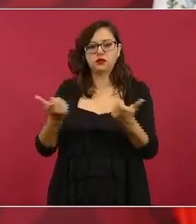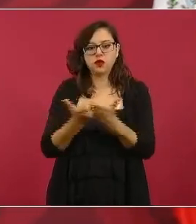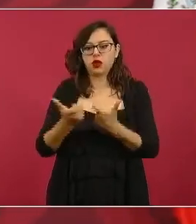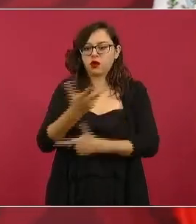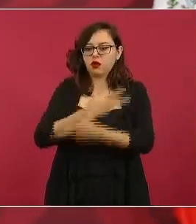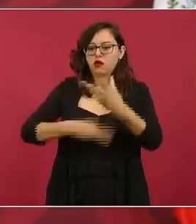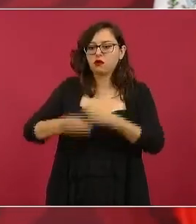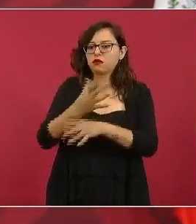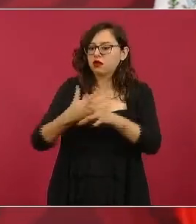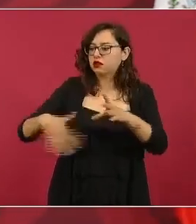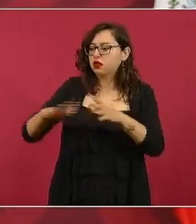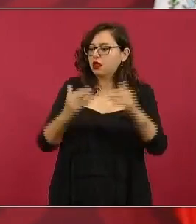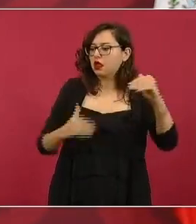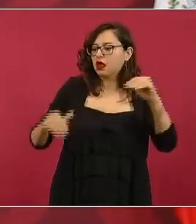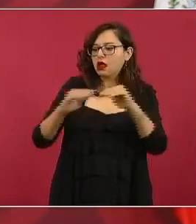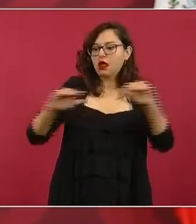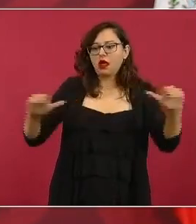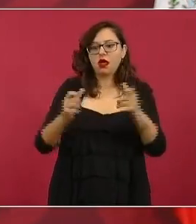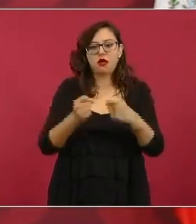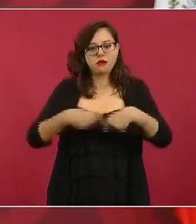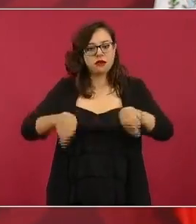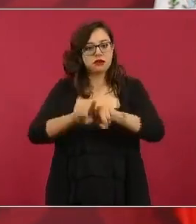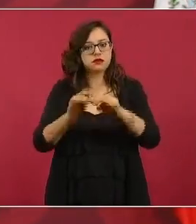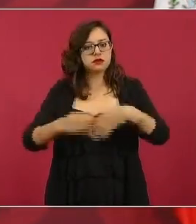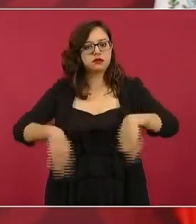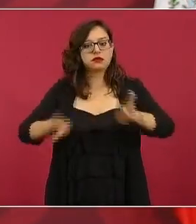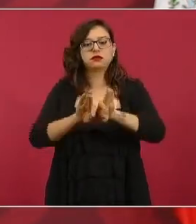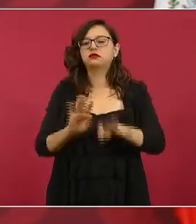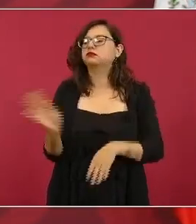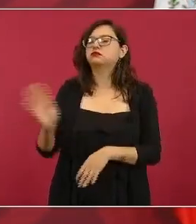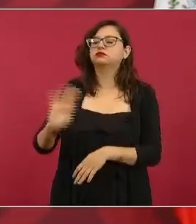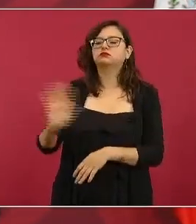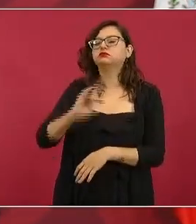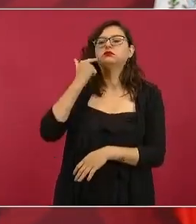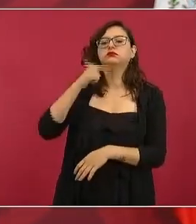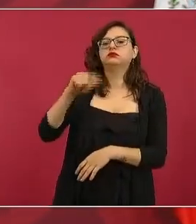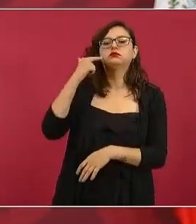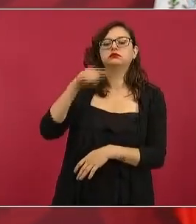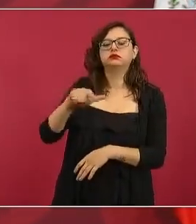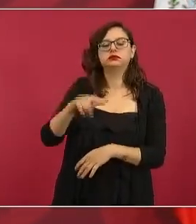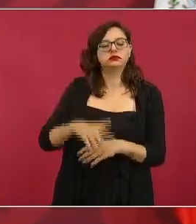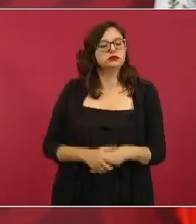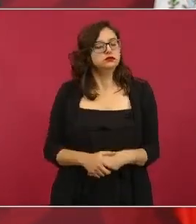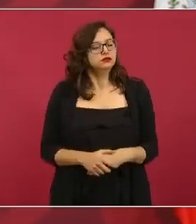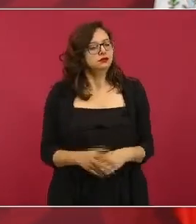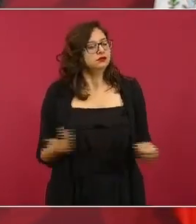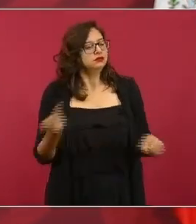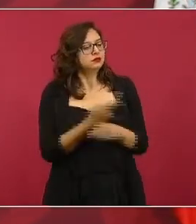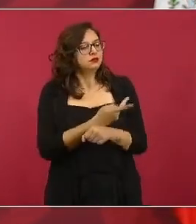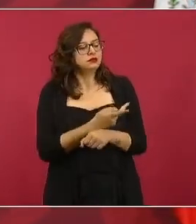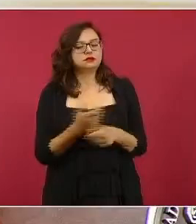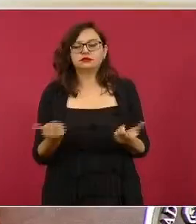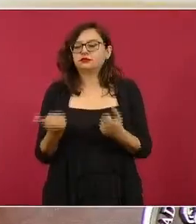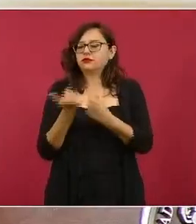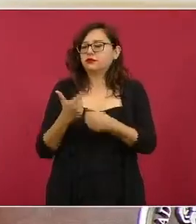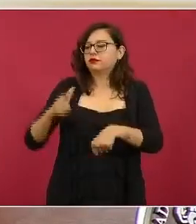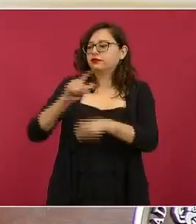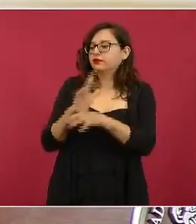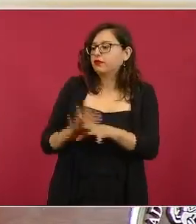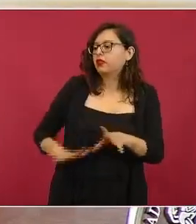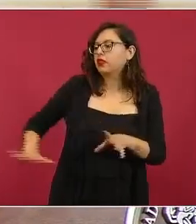porque hacer a un lado esa igualdad que es por la que nosotros luchamos